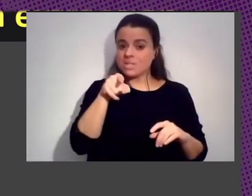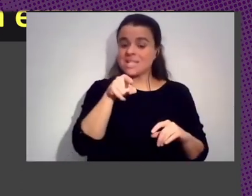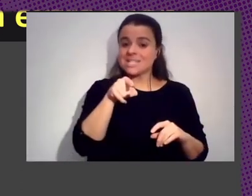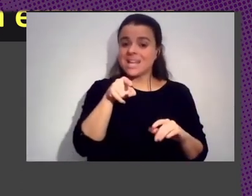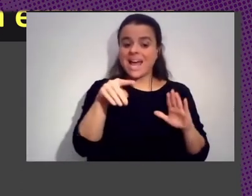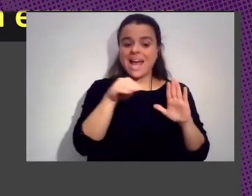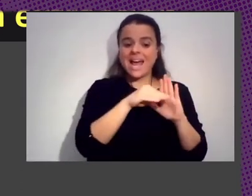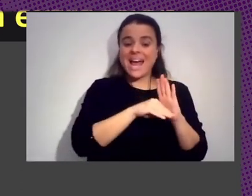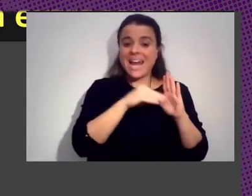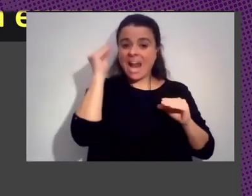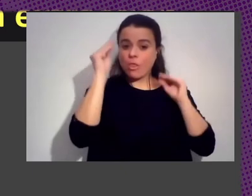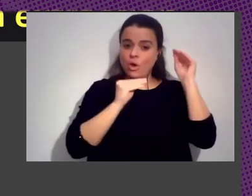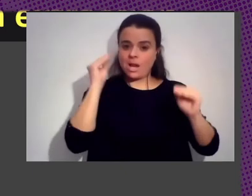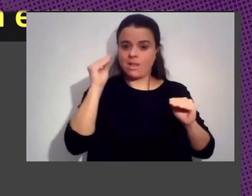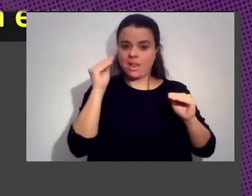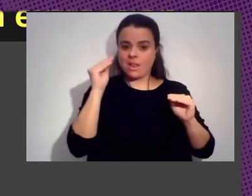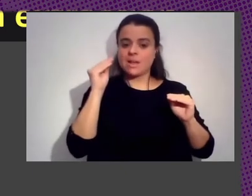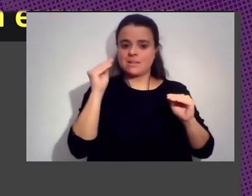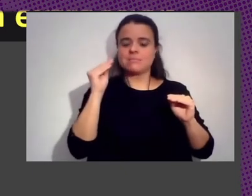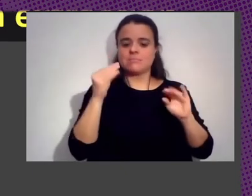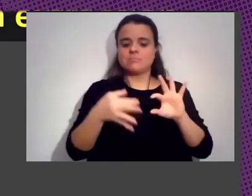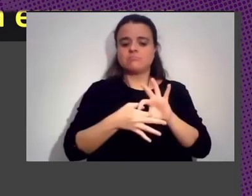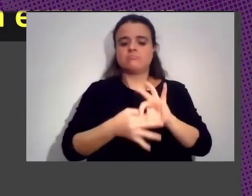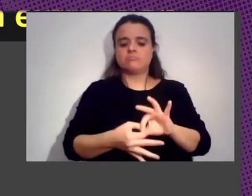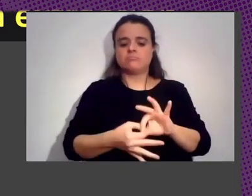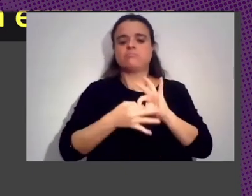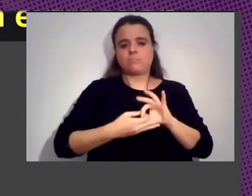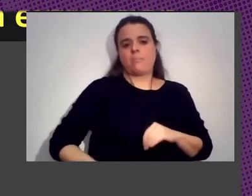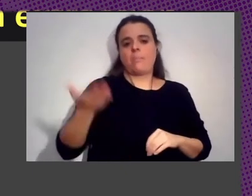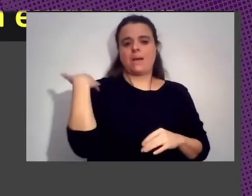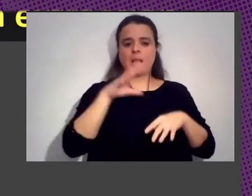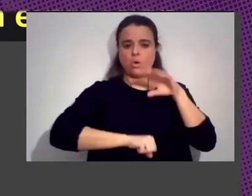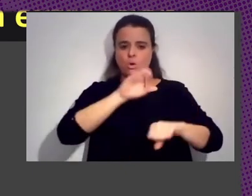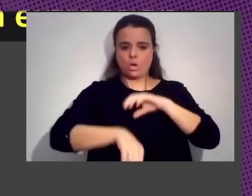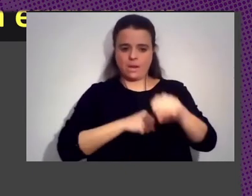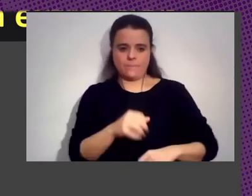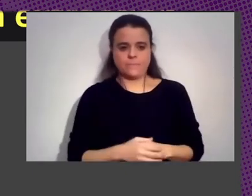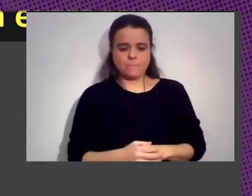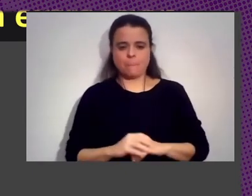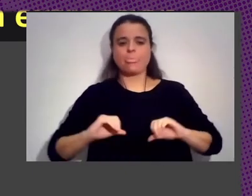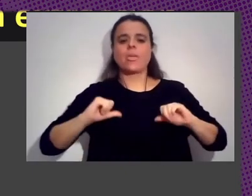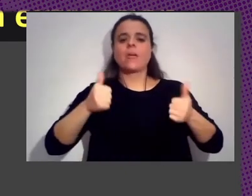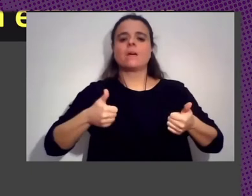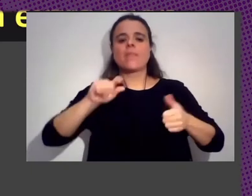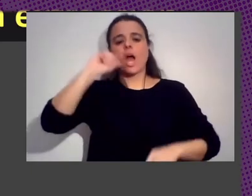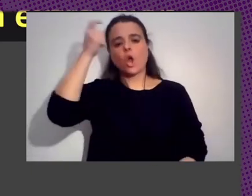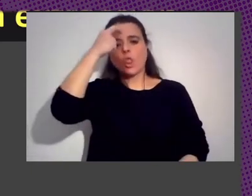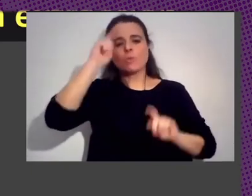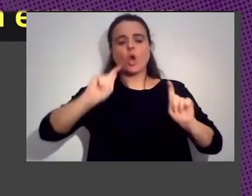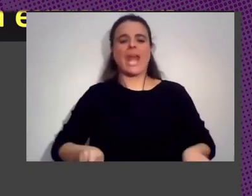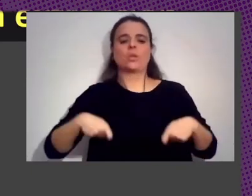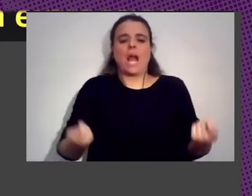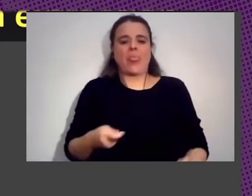Profundo Pasado Colonial Comencemos Con La Naturaleza Barata Para